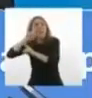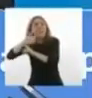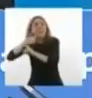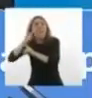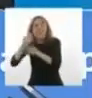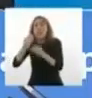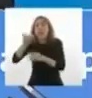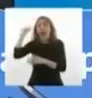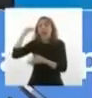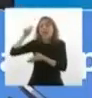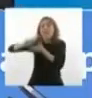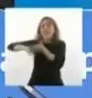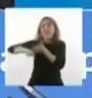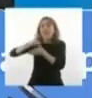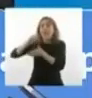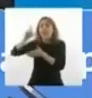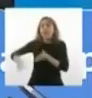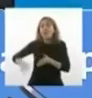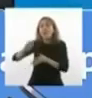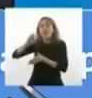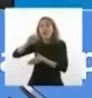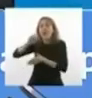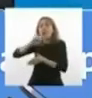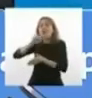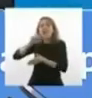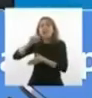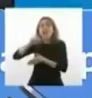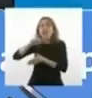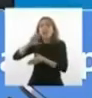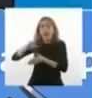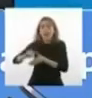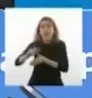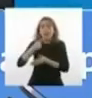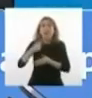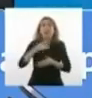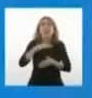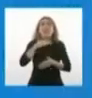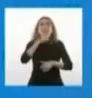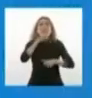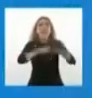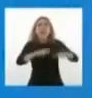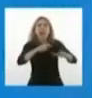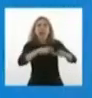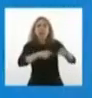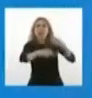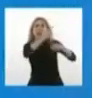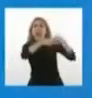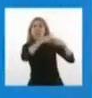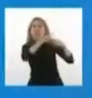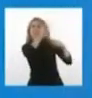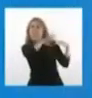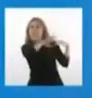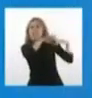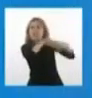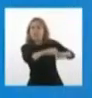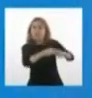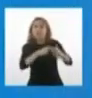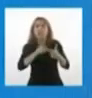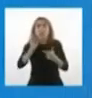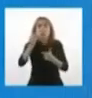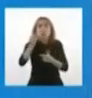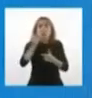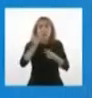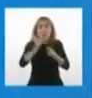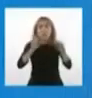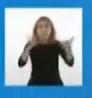ahí se avienta. Es un chiste, lo decimos. Fatal, fatal. A ver, es que luego de este lamentable comentario en el cual el presidente Fernández